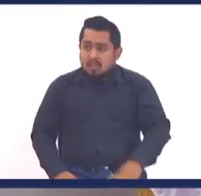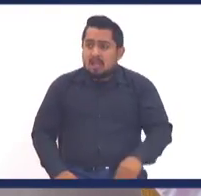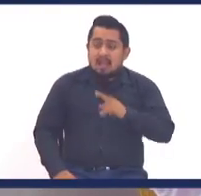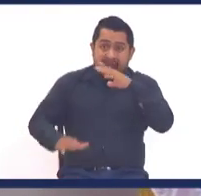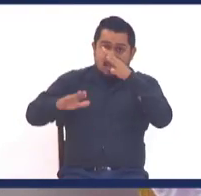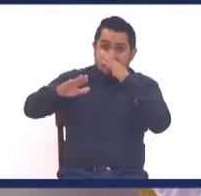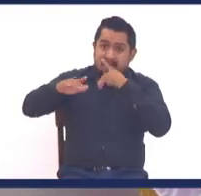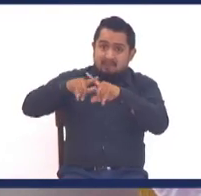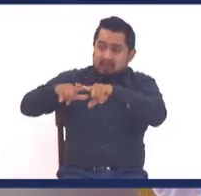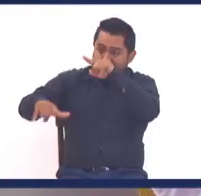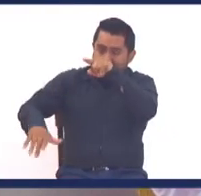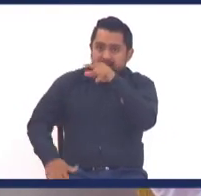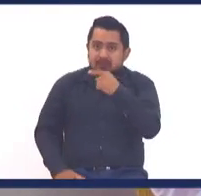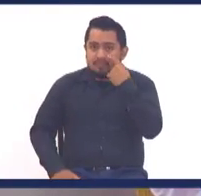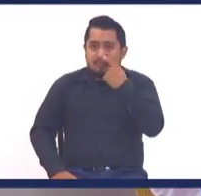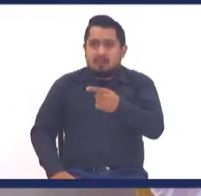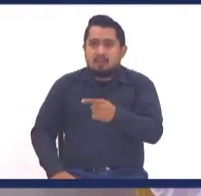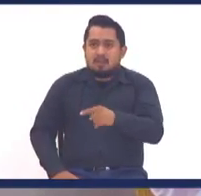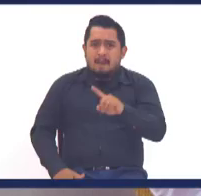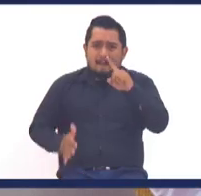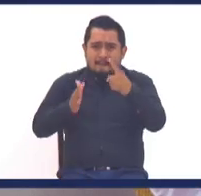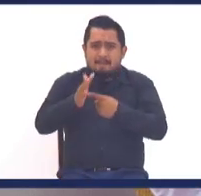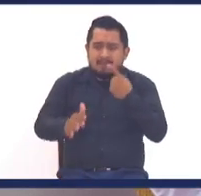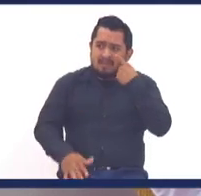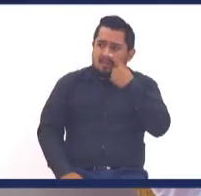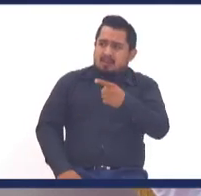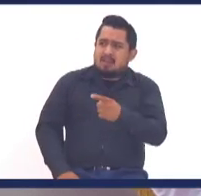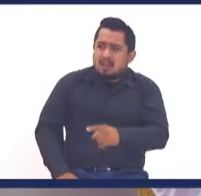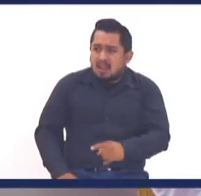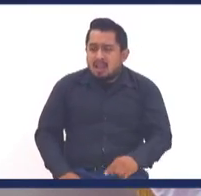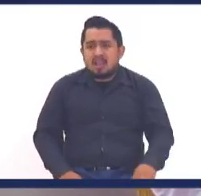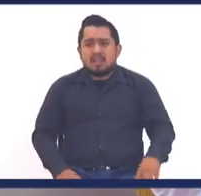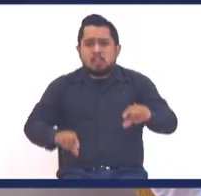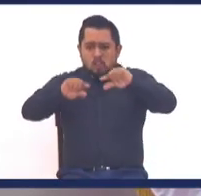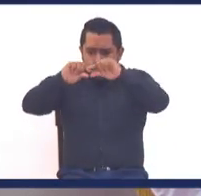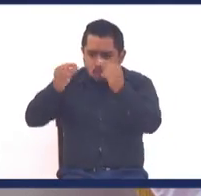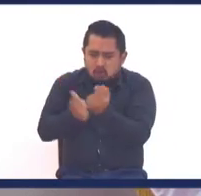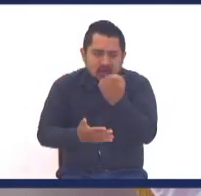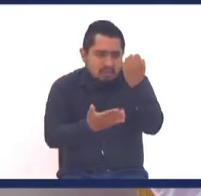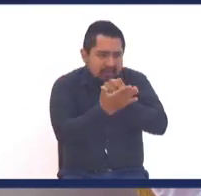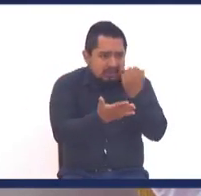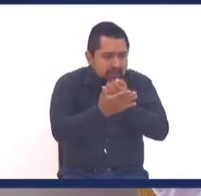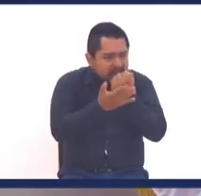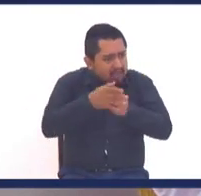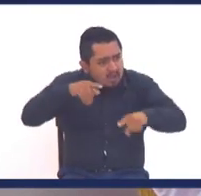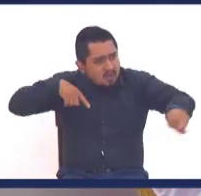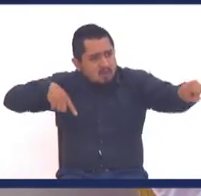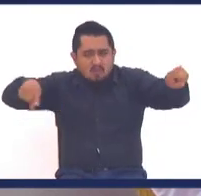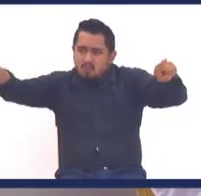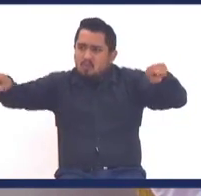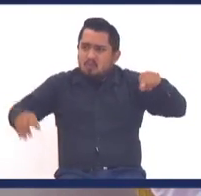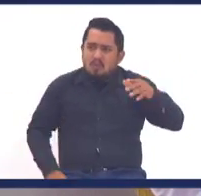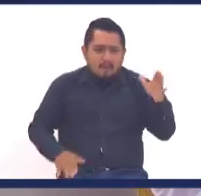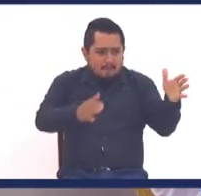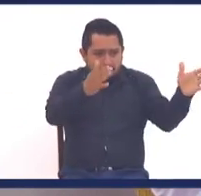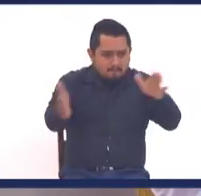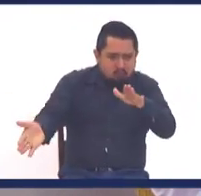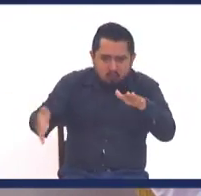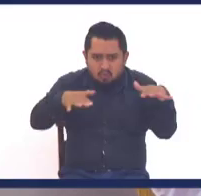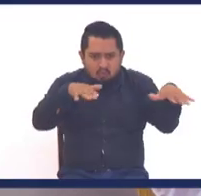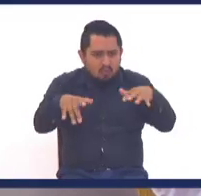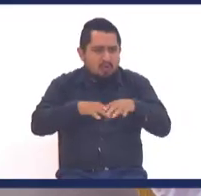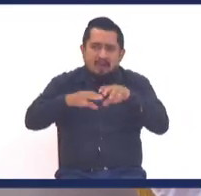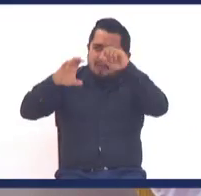vivir, y vemos las fotos, de las primeras reuniones, valientes de David, evangelizando, el pastor David, Ríos de San Miguel, bautismos, actividades,